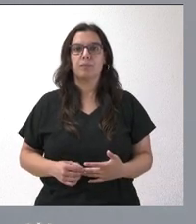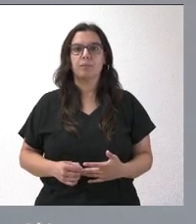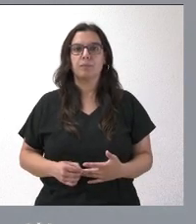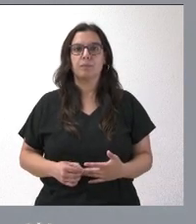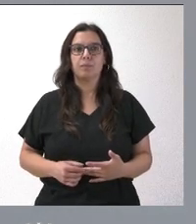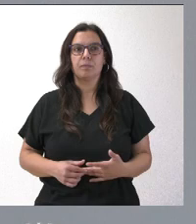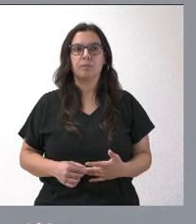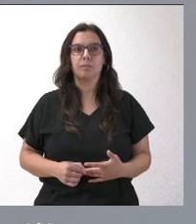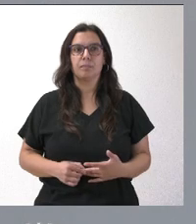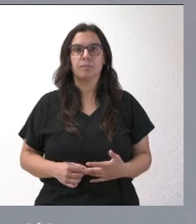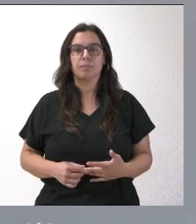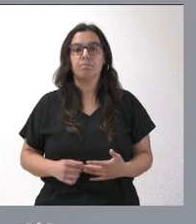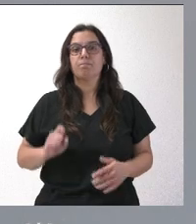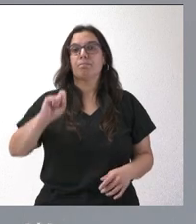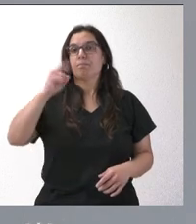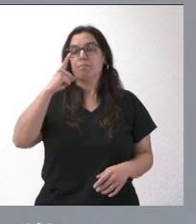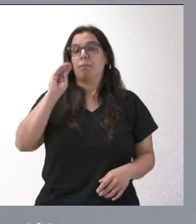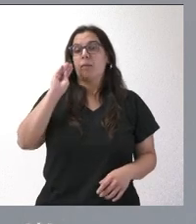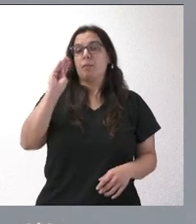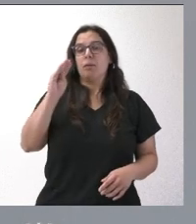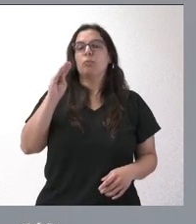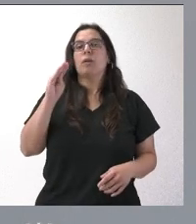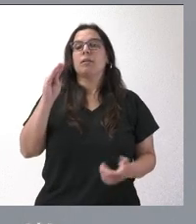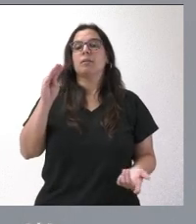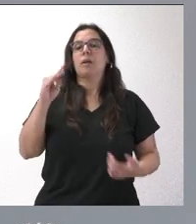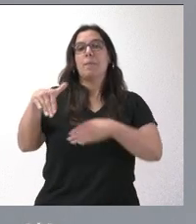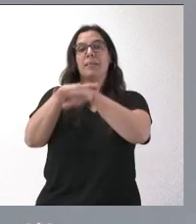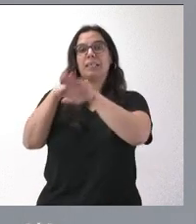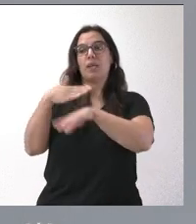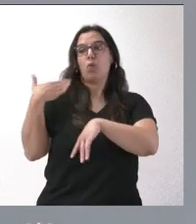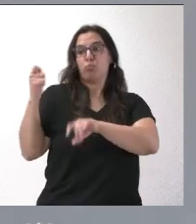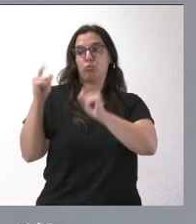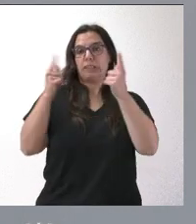Pues, sobre la primera pregunta, no hemos recibido el requerimiento del ministerio de Trabajo.